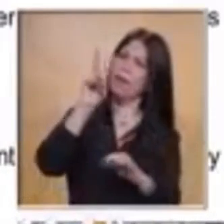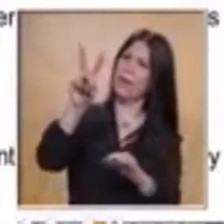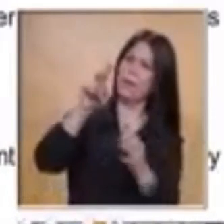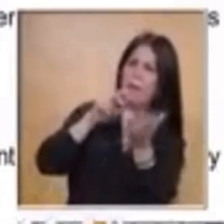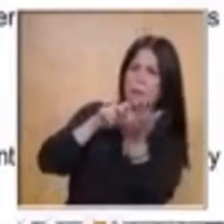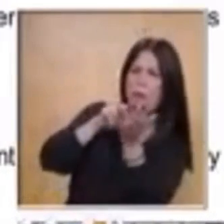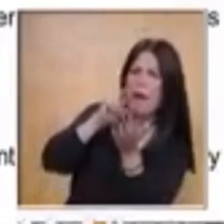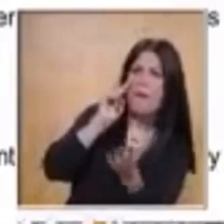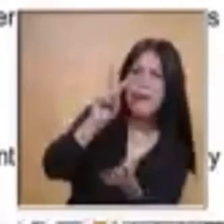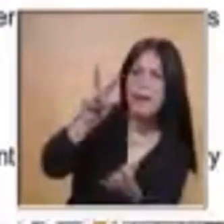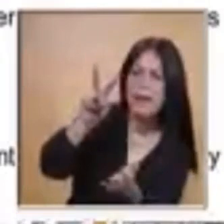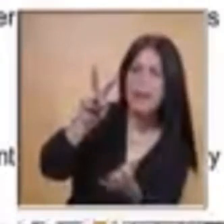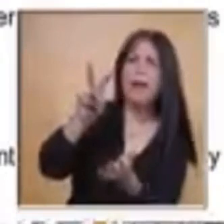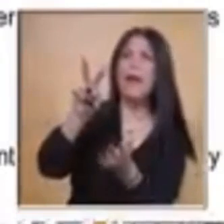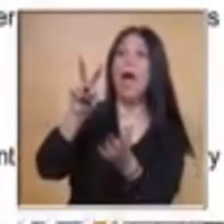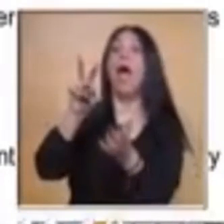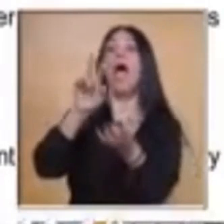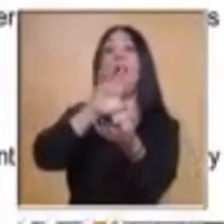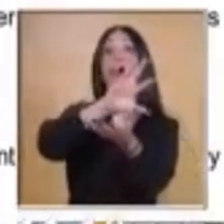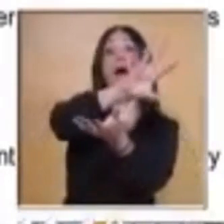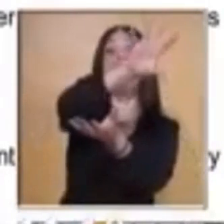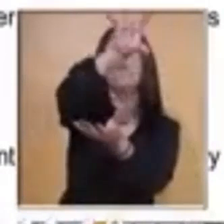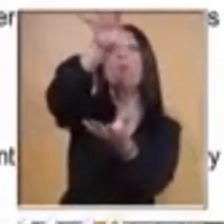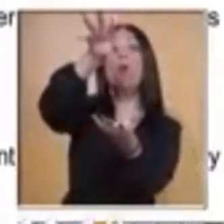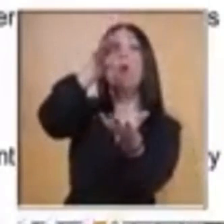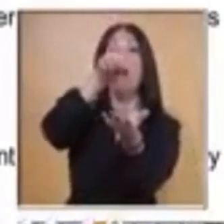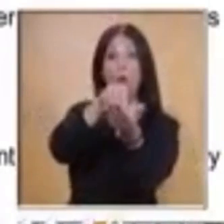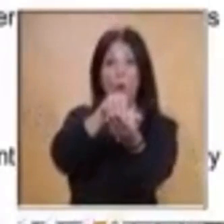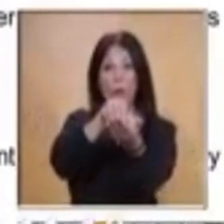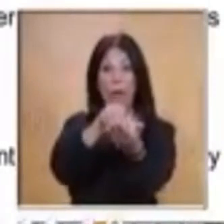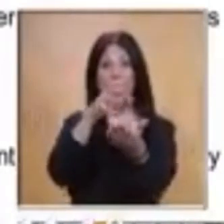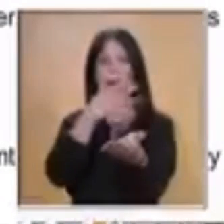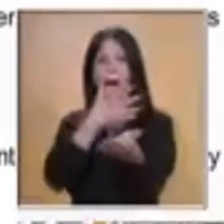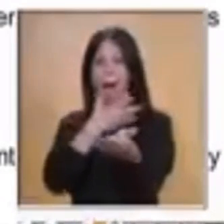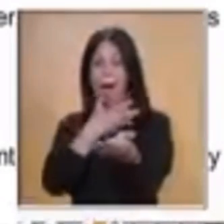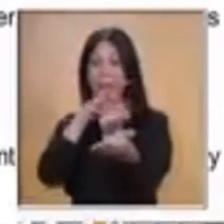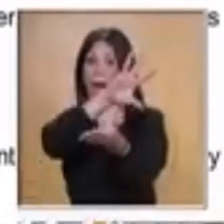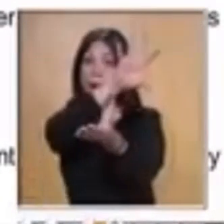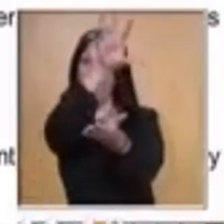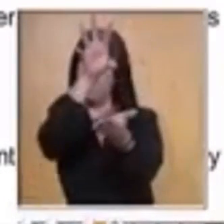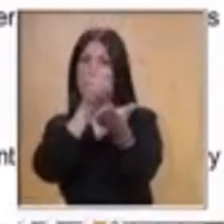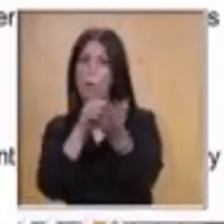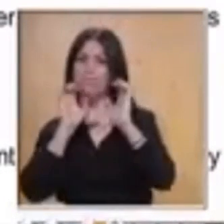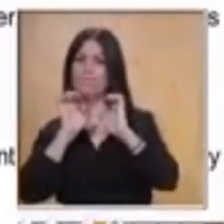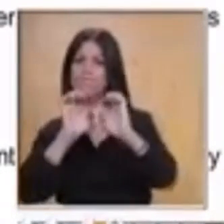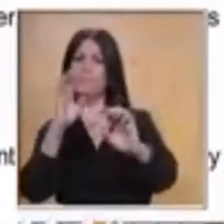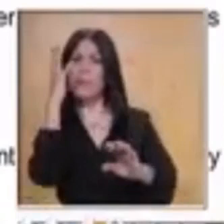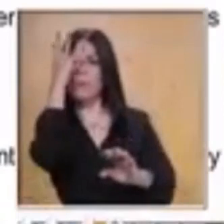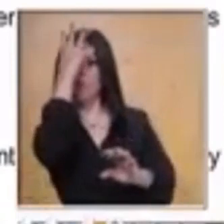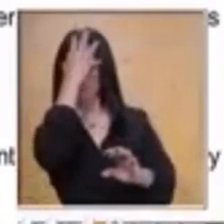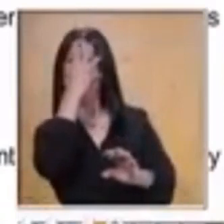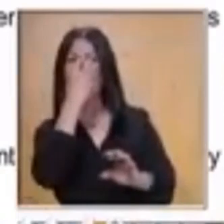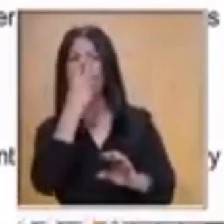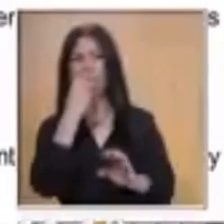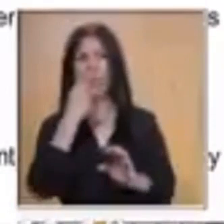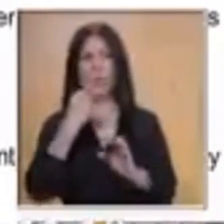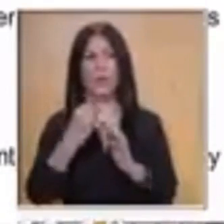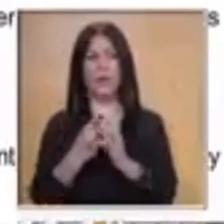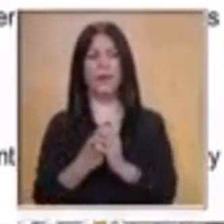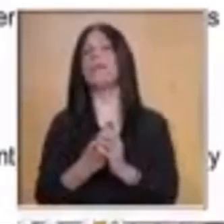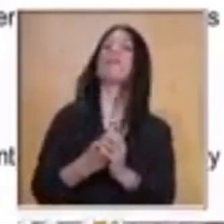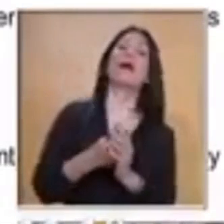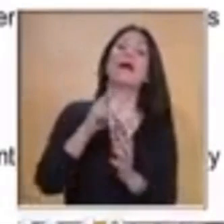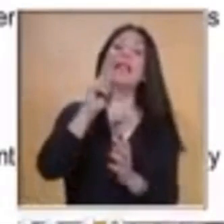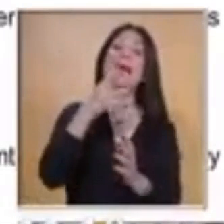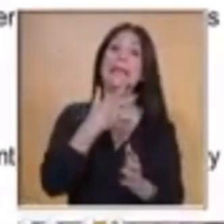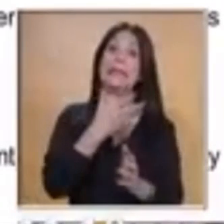Ella, así como otros curiosos, se acercaron a ver de lejos, pues les estaba prohibido mezclarse con la